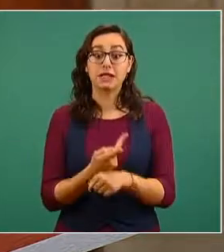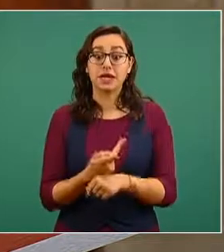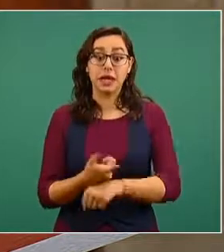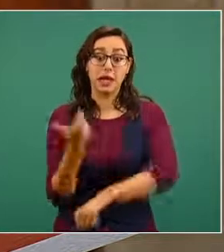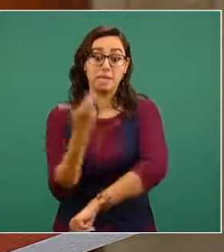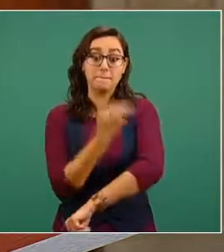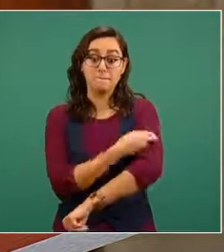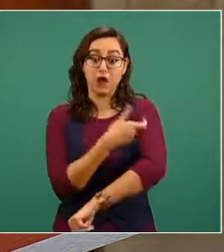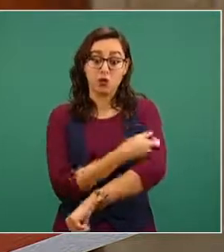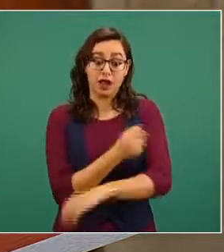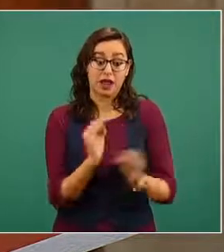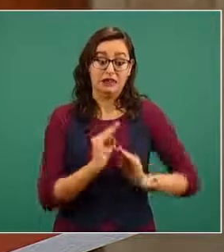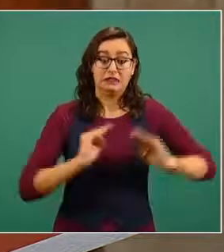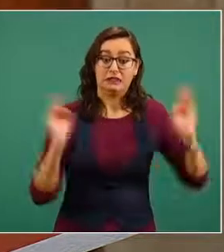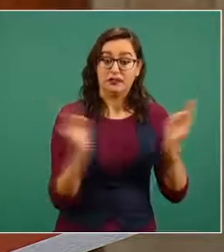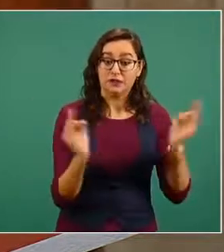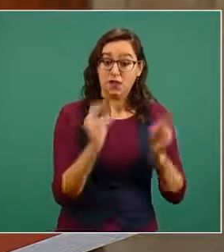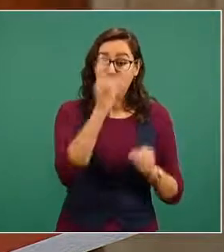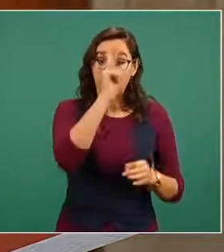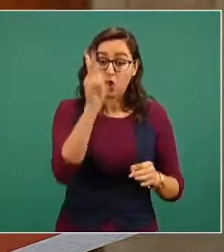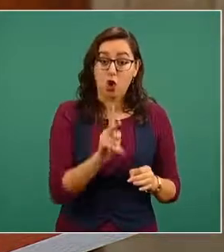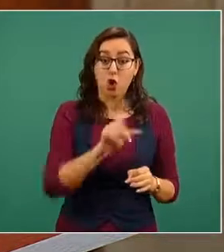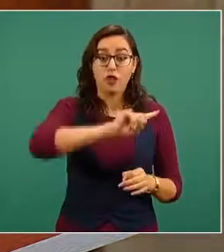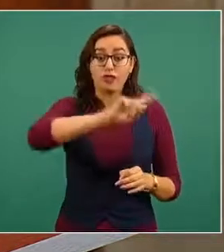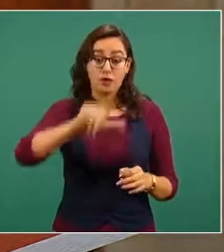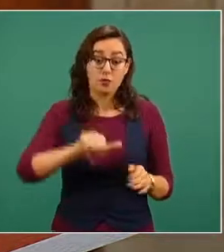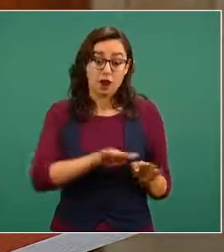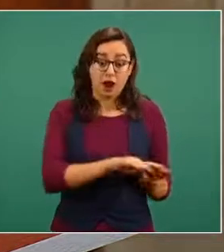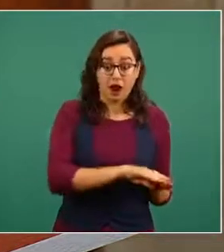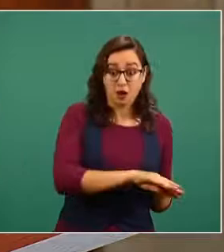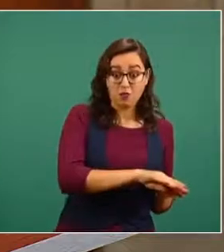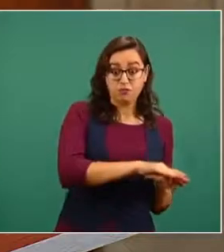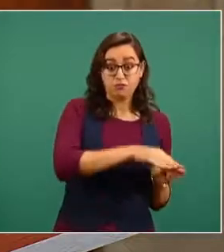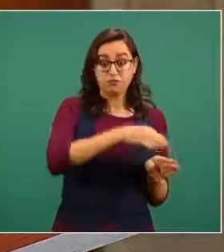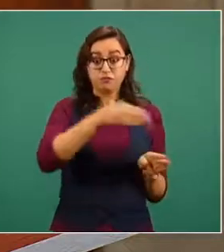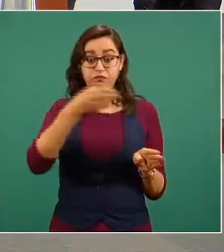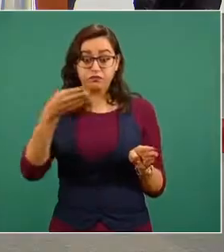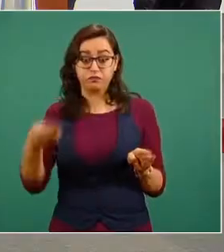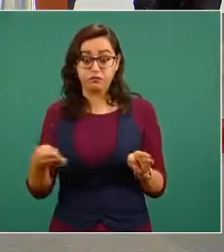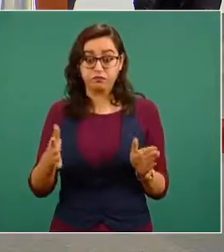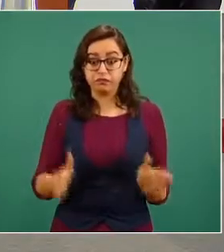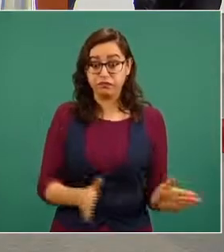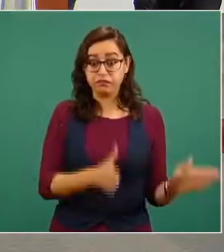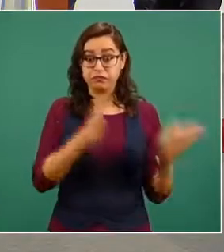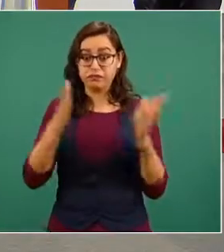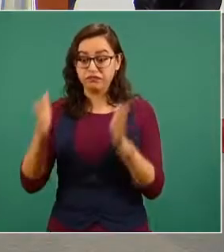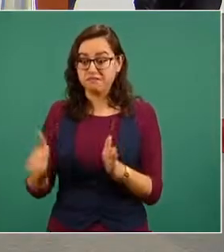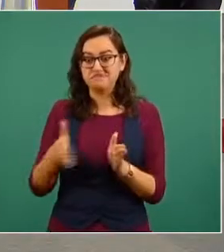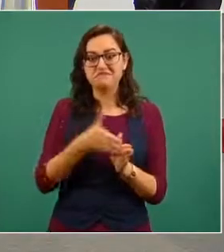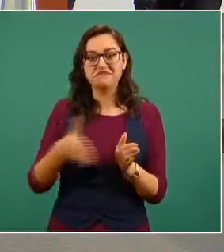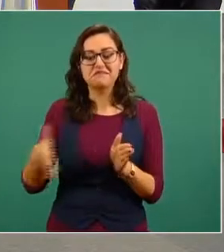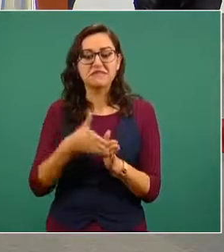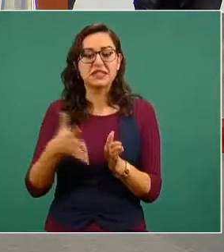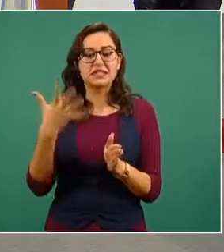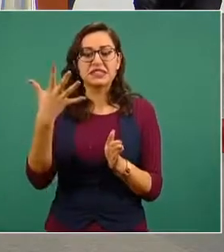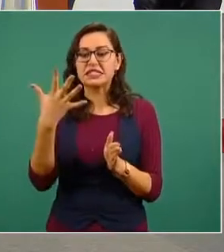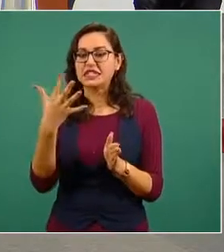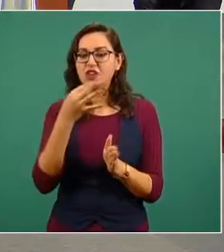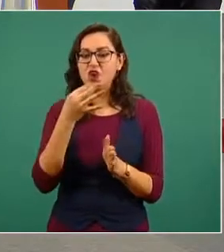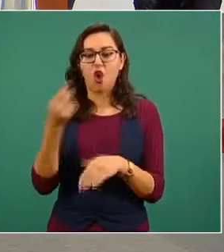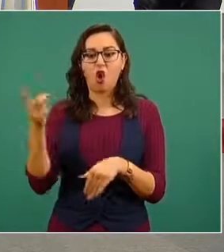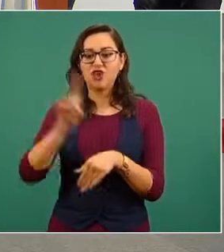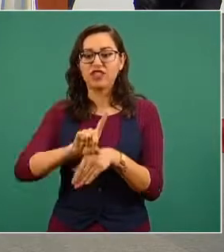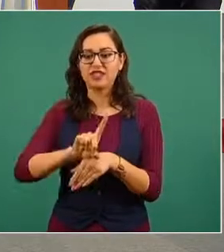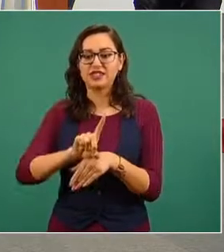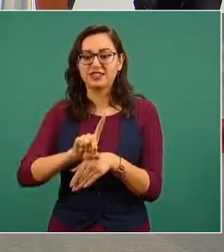la vacuna hay que tenerla en refrigeración y tiene un